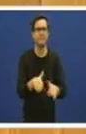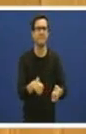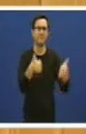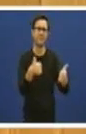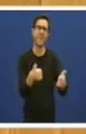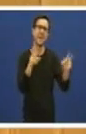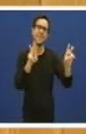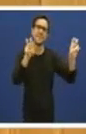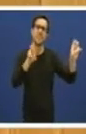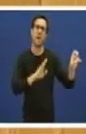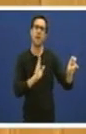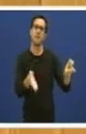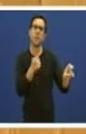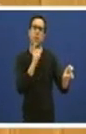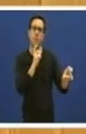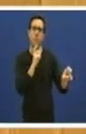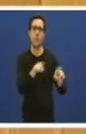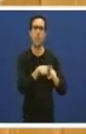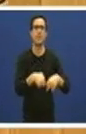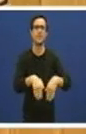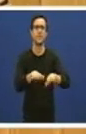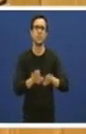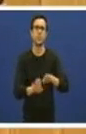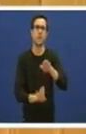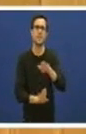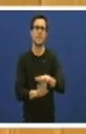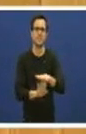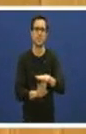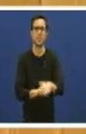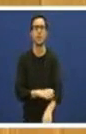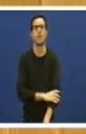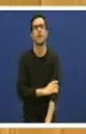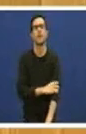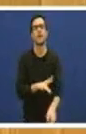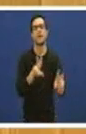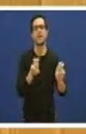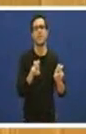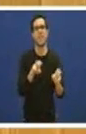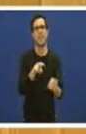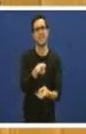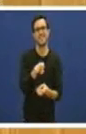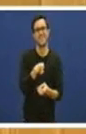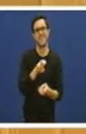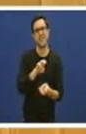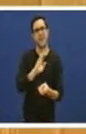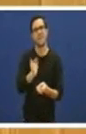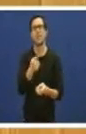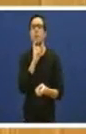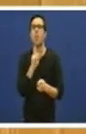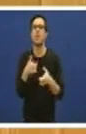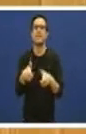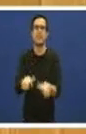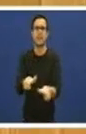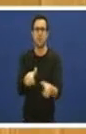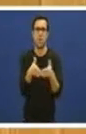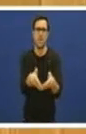atendo a suspensión do que se coñece como TASLIS no setor naval. Un setor